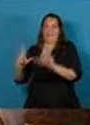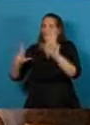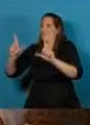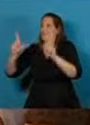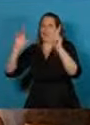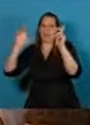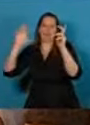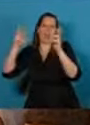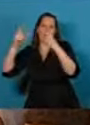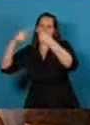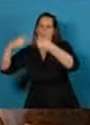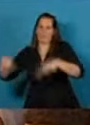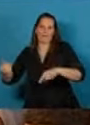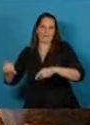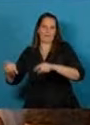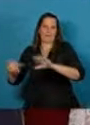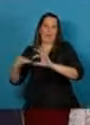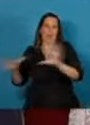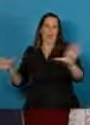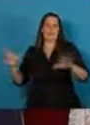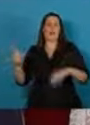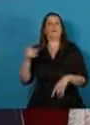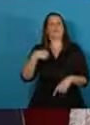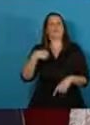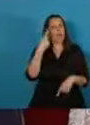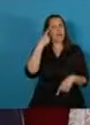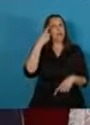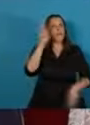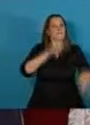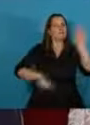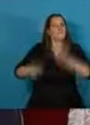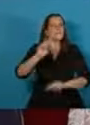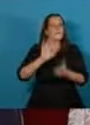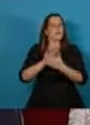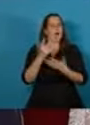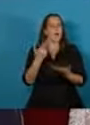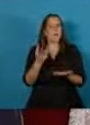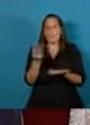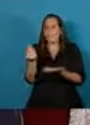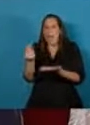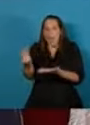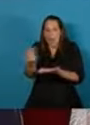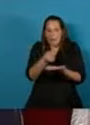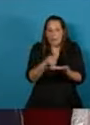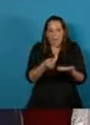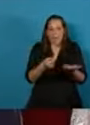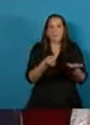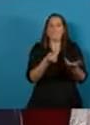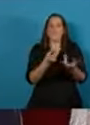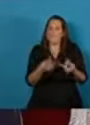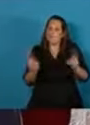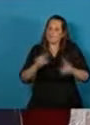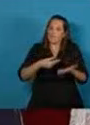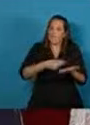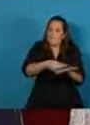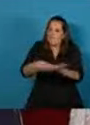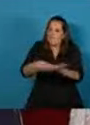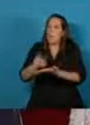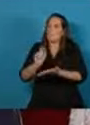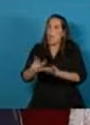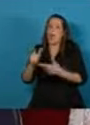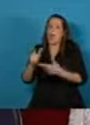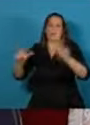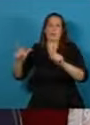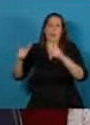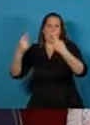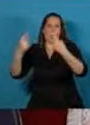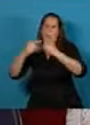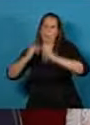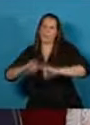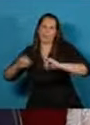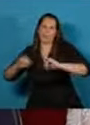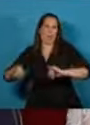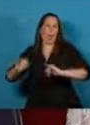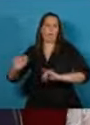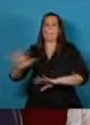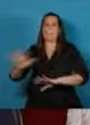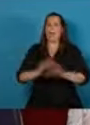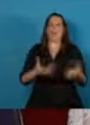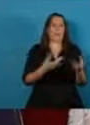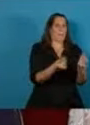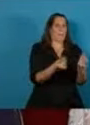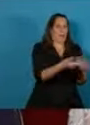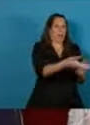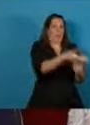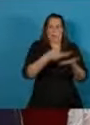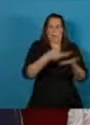vamos a reorientar el presupuesto de publicidad del Estado bajo otros criterios queremos que dejen de servir a la propaganda del Estado